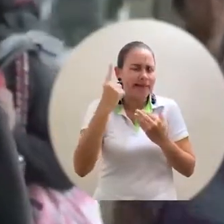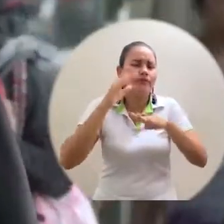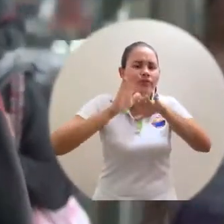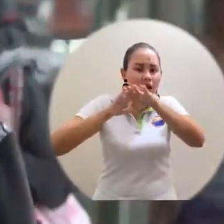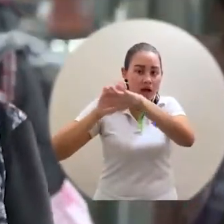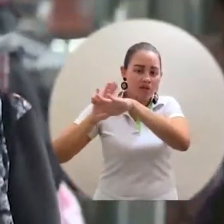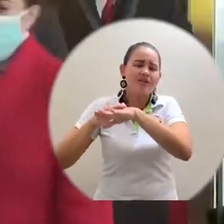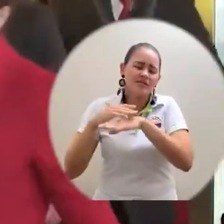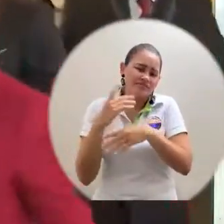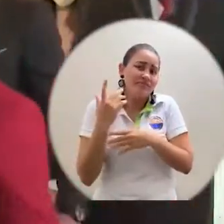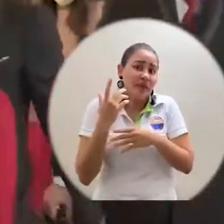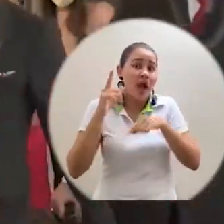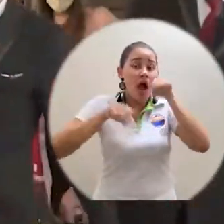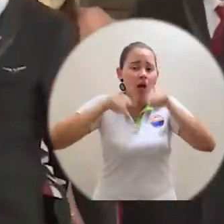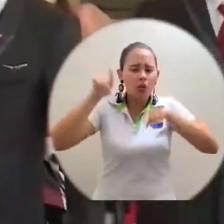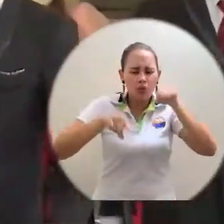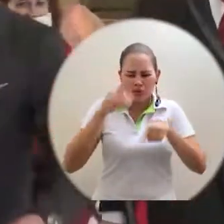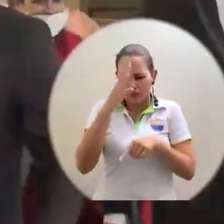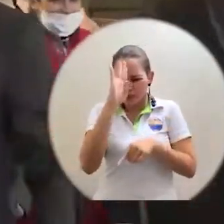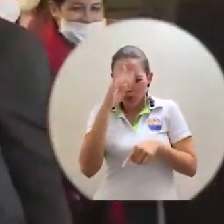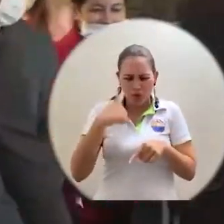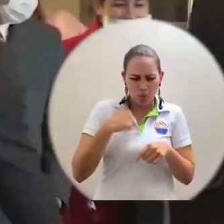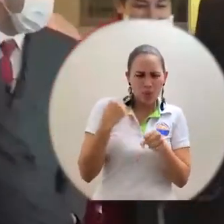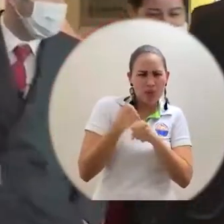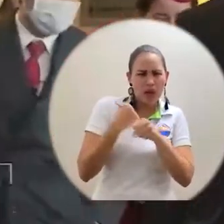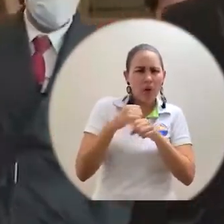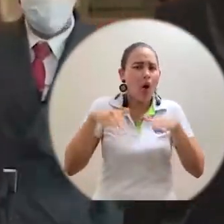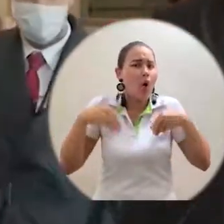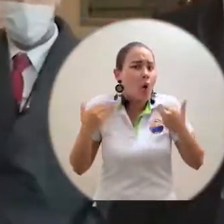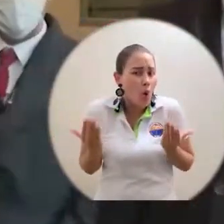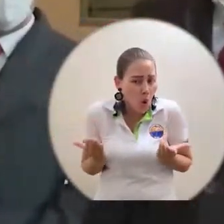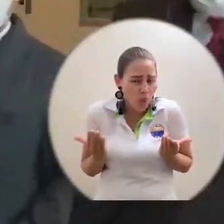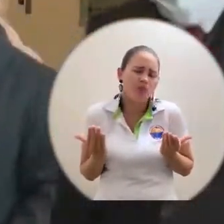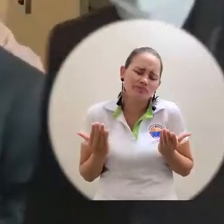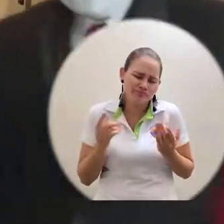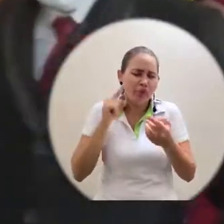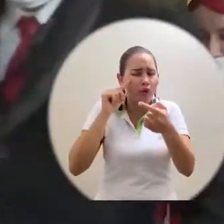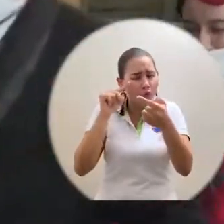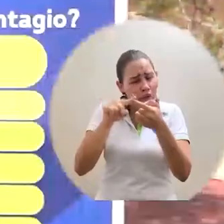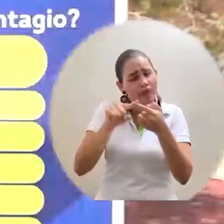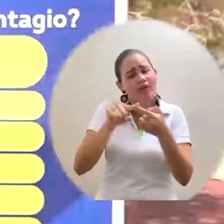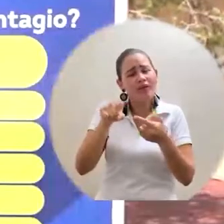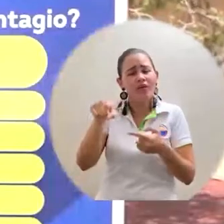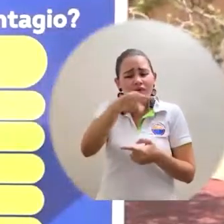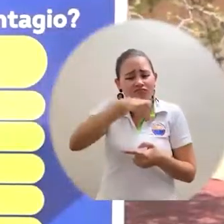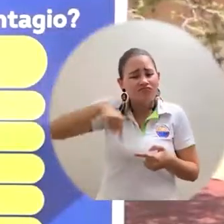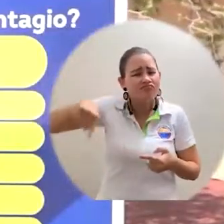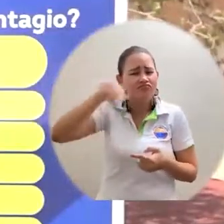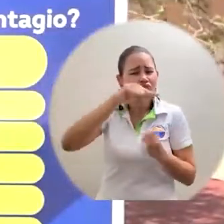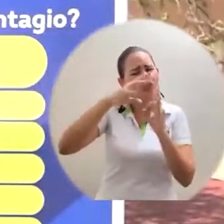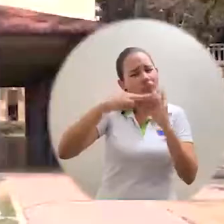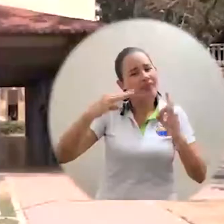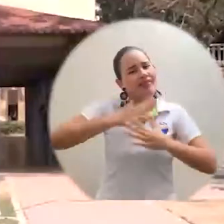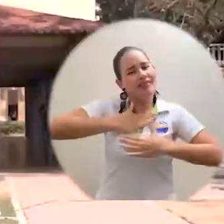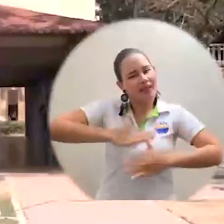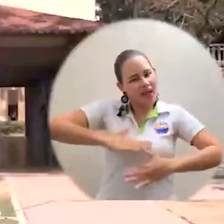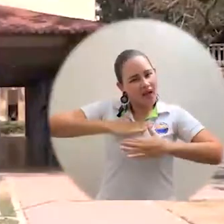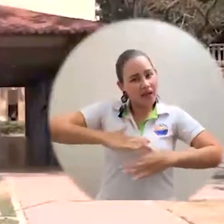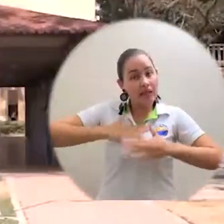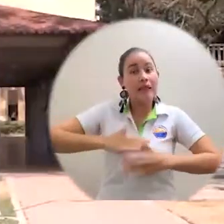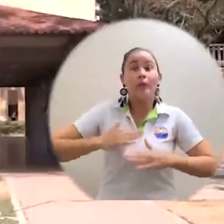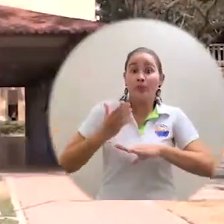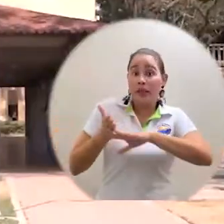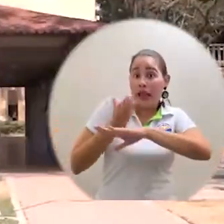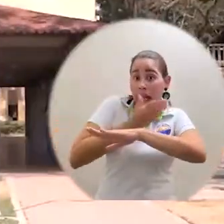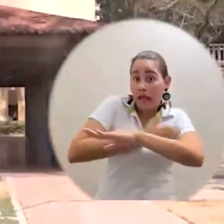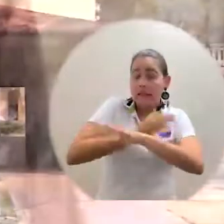que la comunidad tenga dudas sobre su situación laboral. En aras de aportar luz sobre el tema y dar un parte de tranquilidad a la familia Uni Magdalena, la